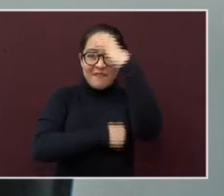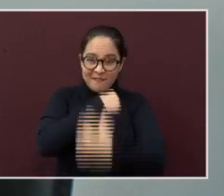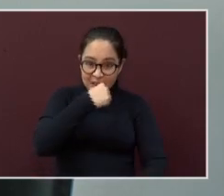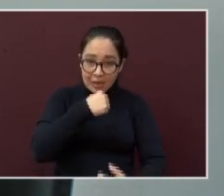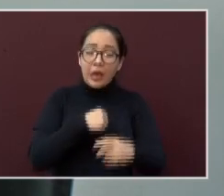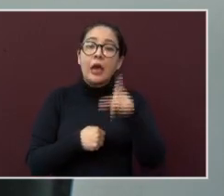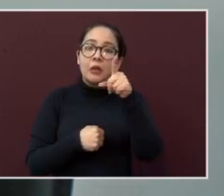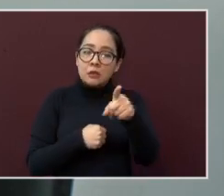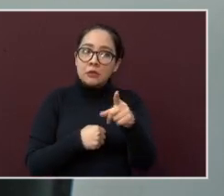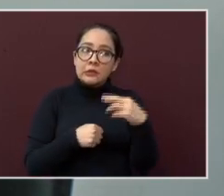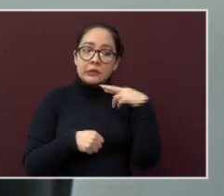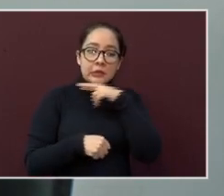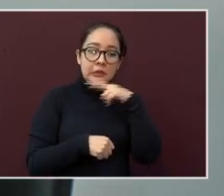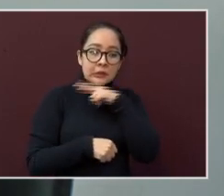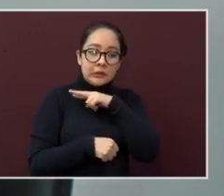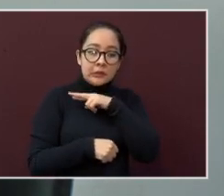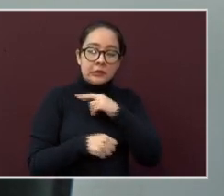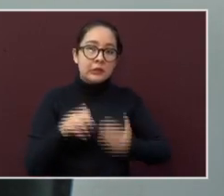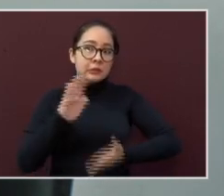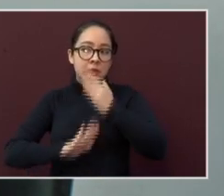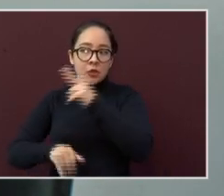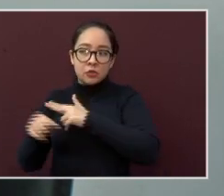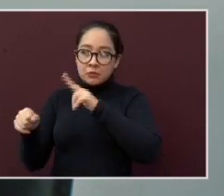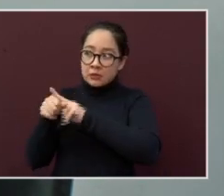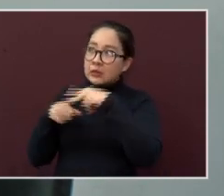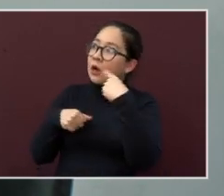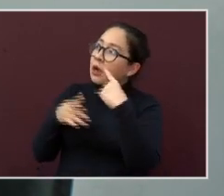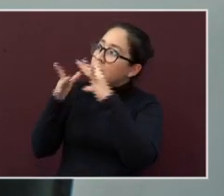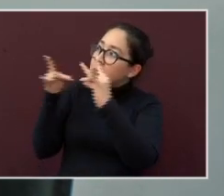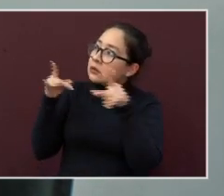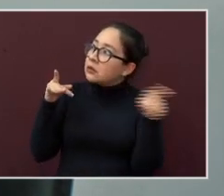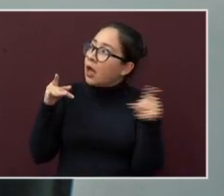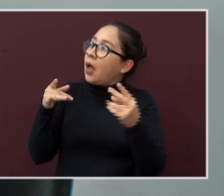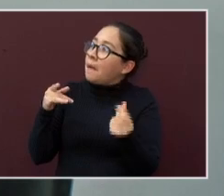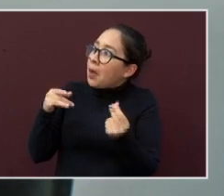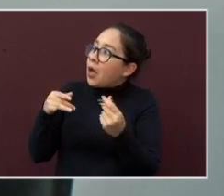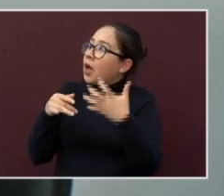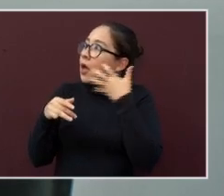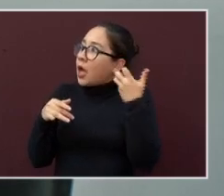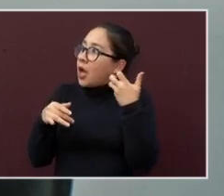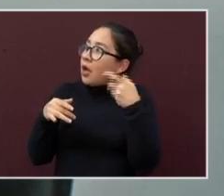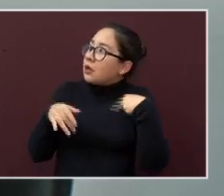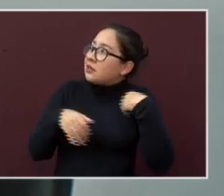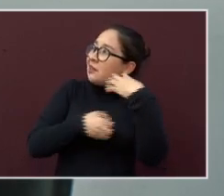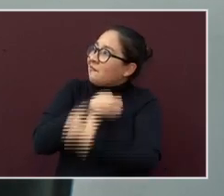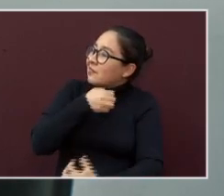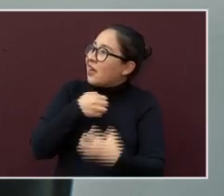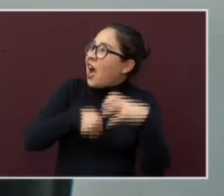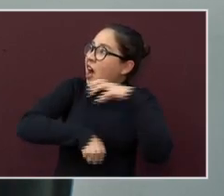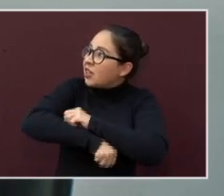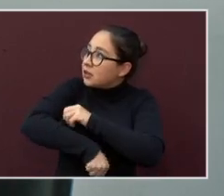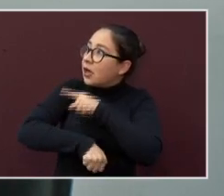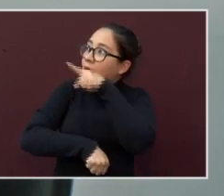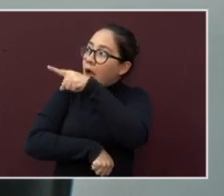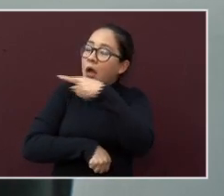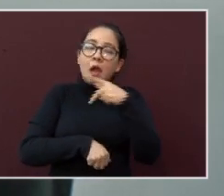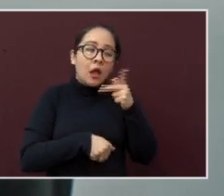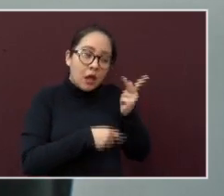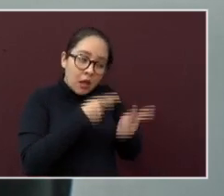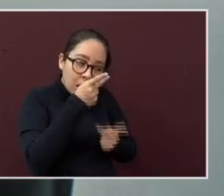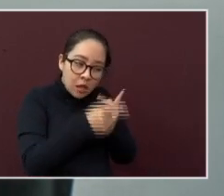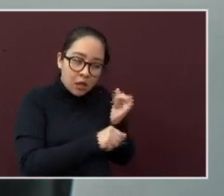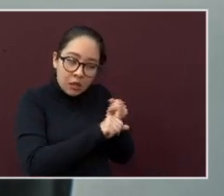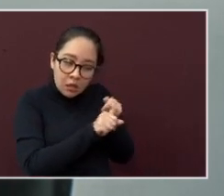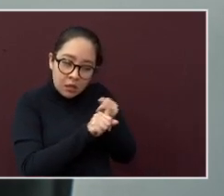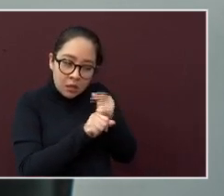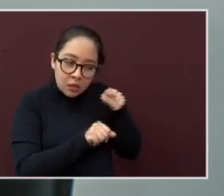y dile al médico o médica que estuviste expuesto a esta lesión. Te hará una serie de preguntas para saber si tu lesión